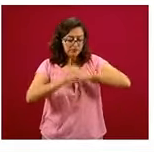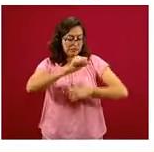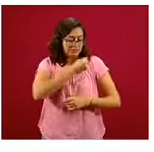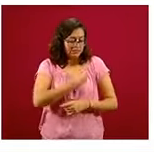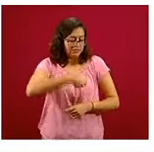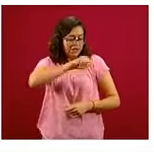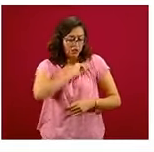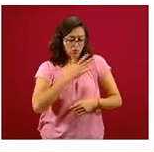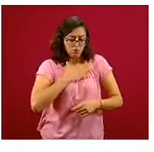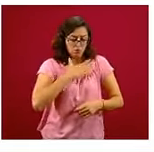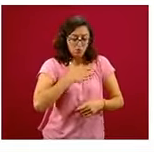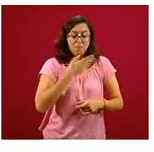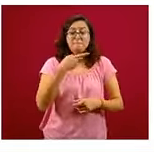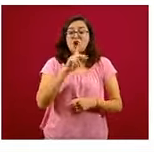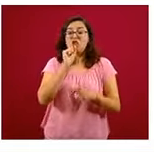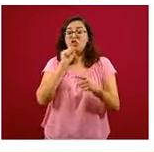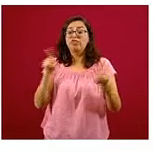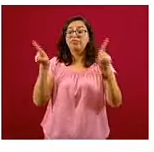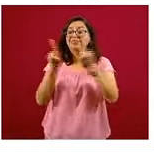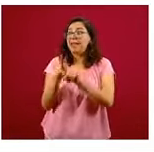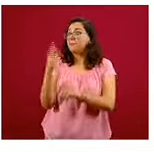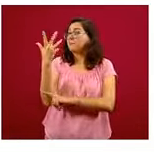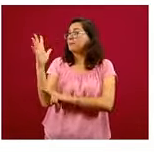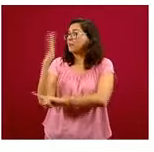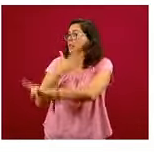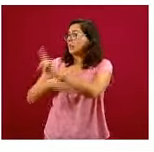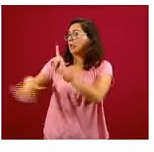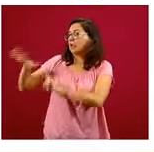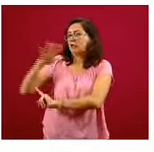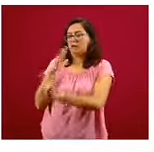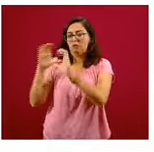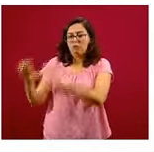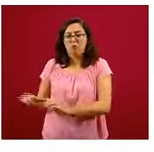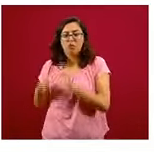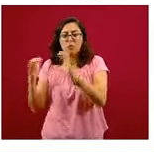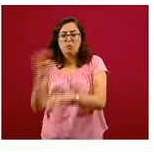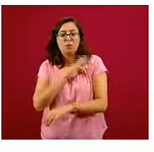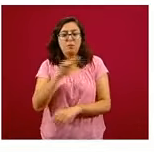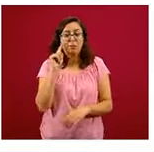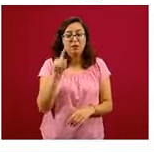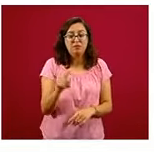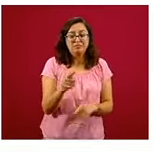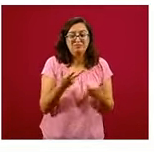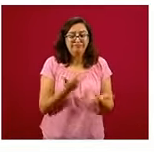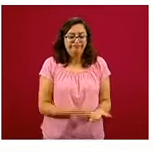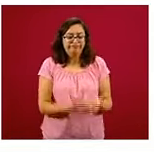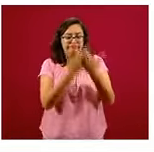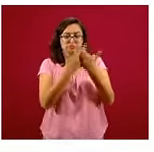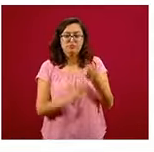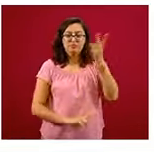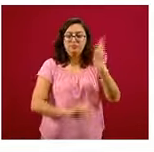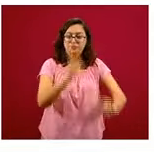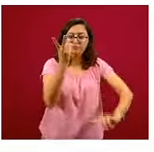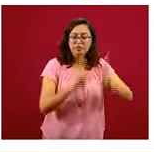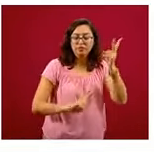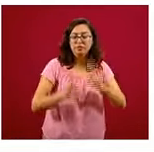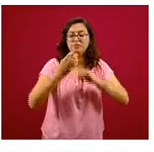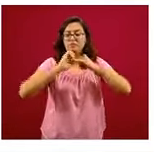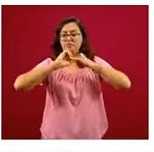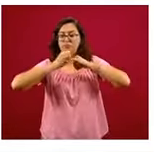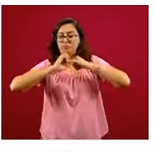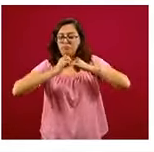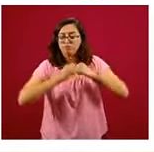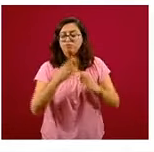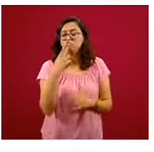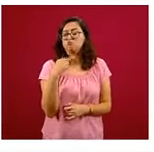Y vean ustedes la cantidad de verduras que propone. Estos son granos, son leguminosas y oleaginosas, muy